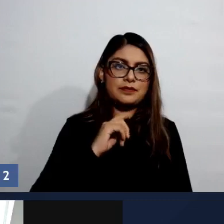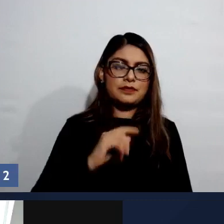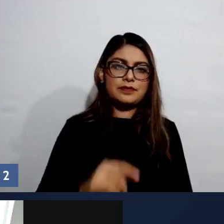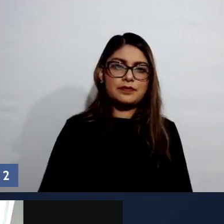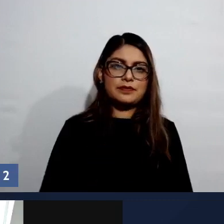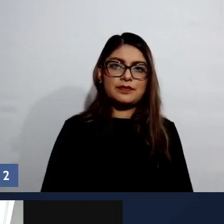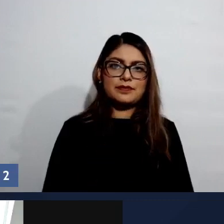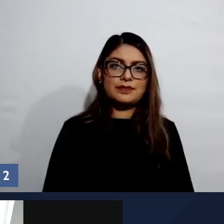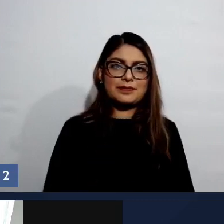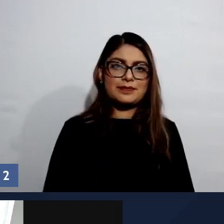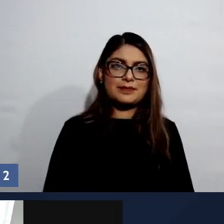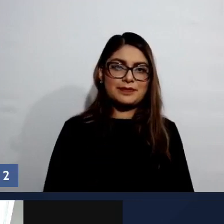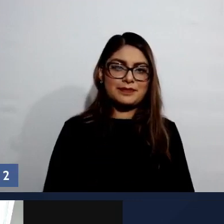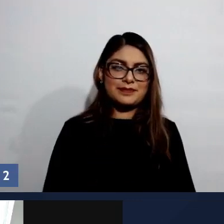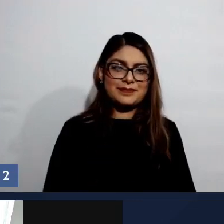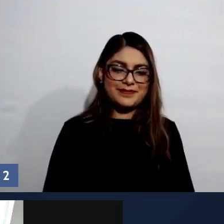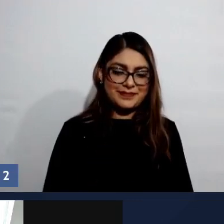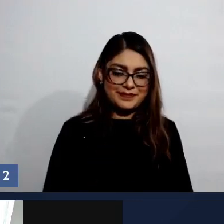No se escucha.